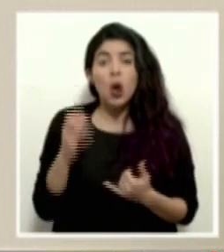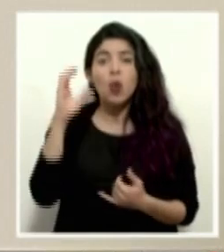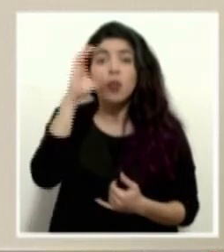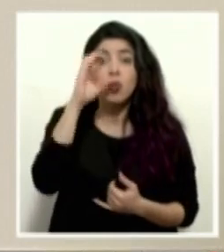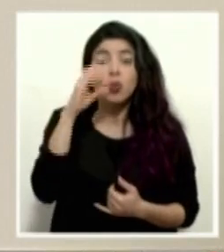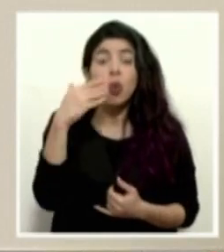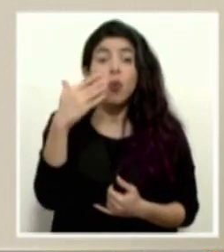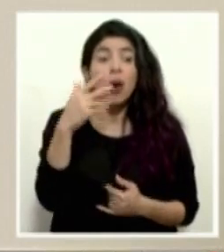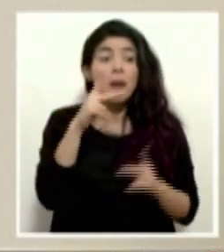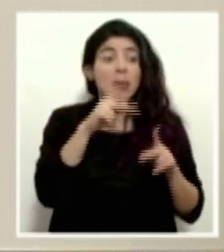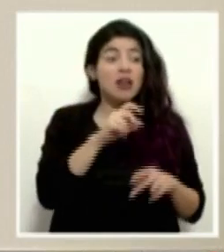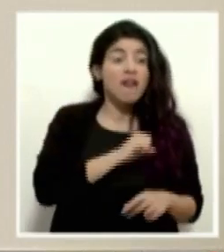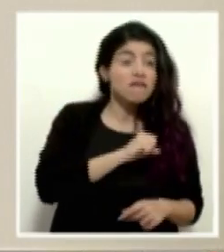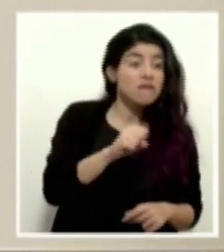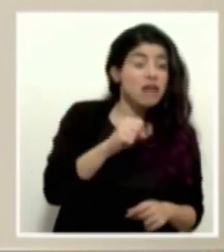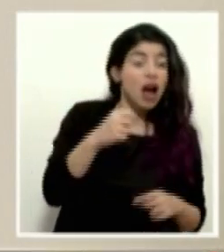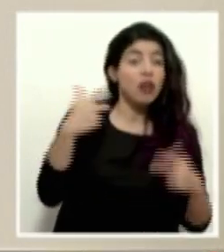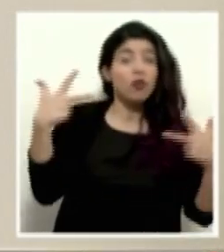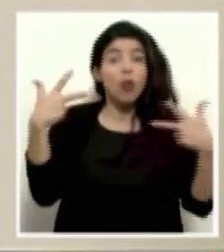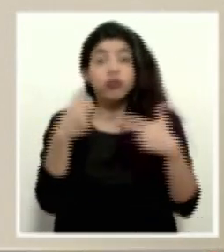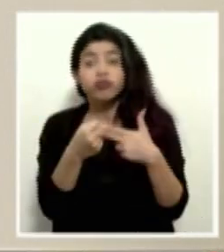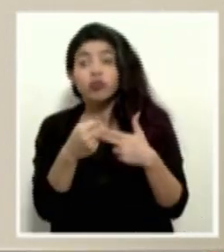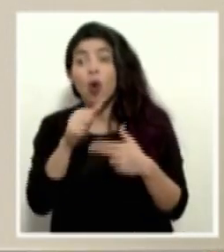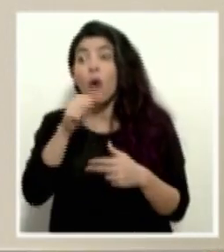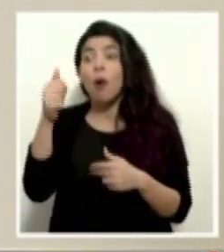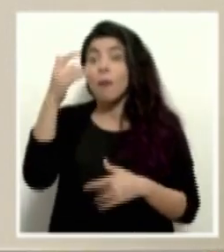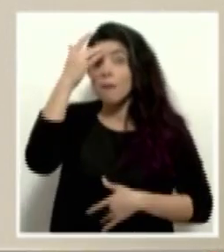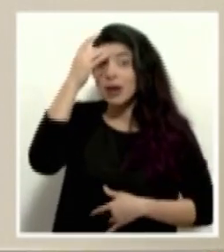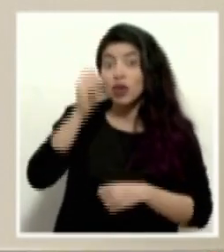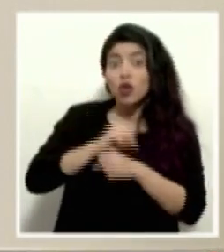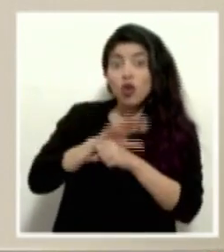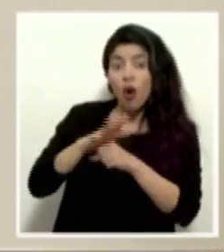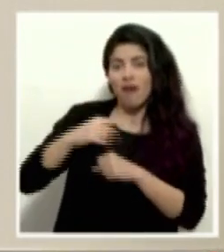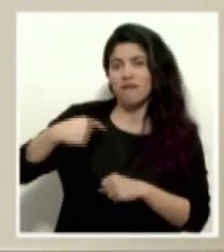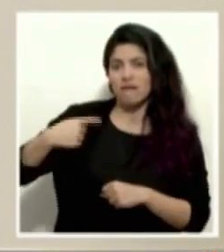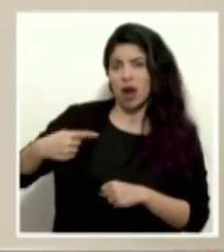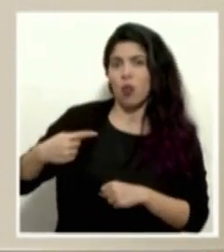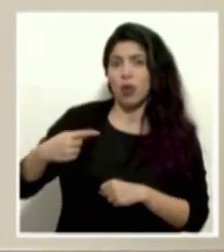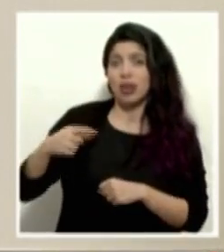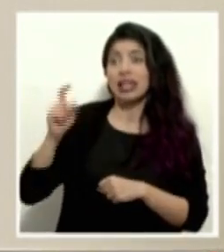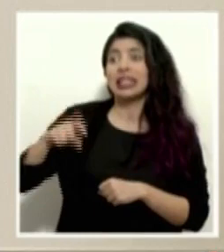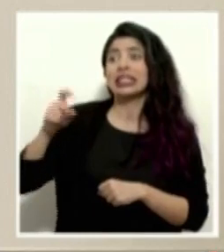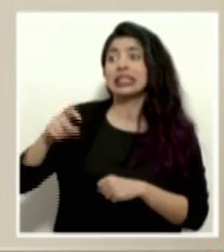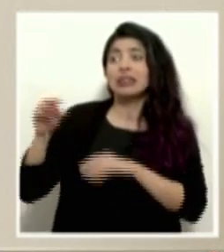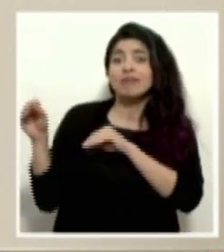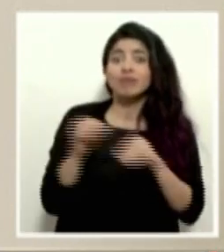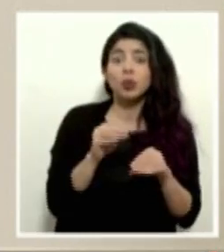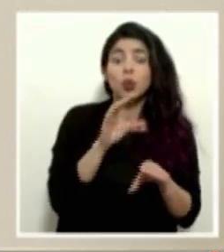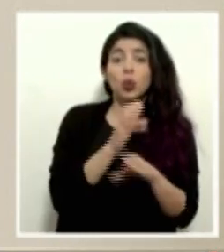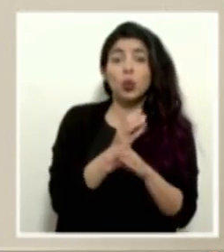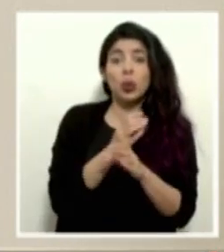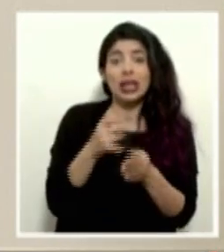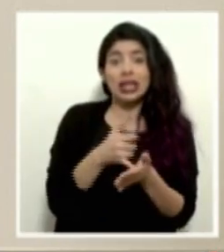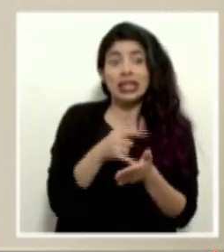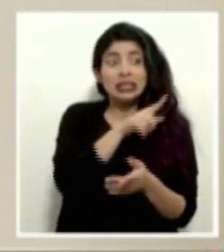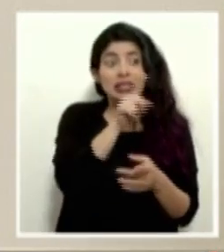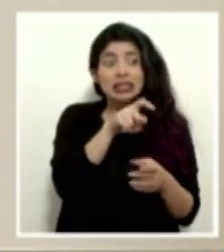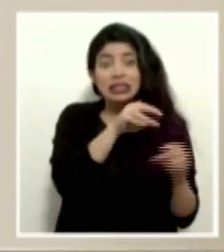haya un infarto, un accidente de tránsito o otro paciente por COVID, que en este momento es muy frecuente, que ocupen una unidad de cuidados intensivos,